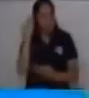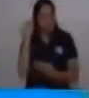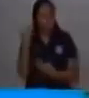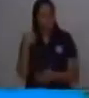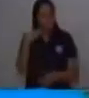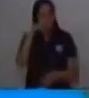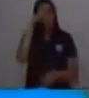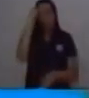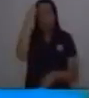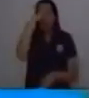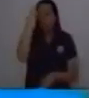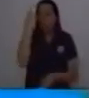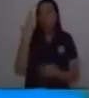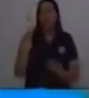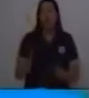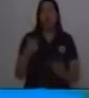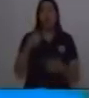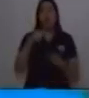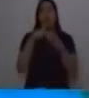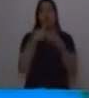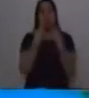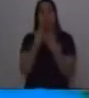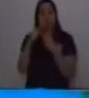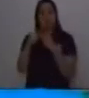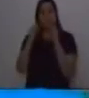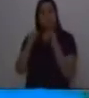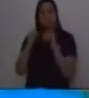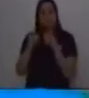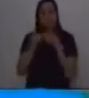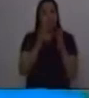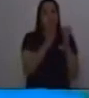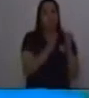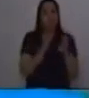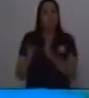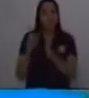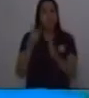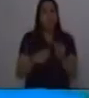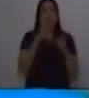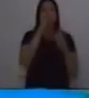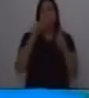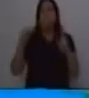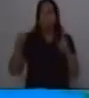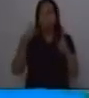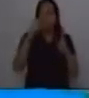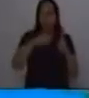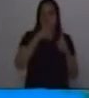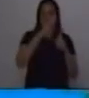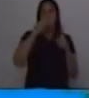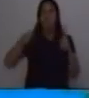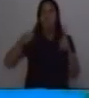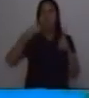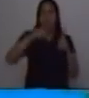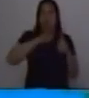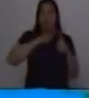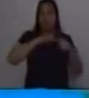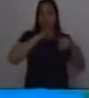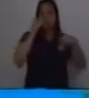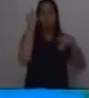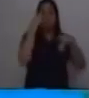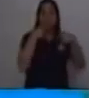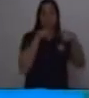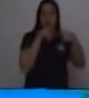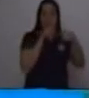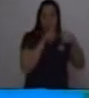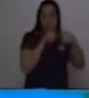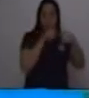con la clase de estructura de la oración. Y vimos que la oración tiene sujeto, predicado,